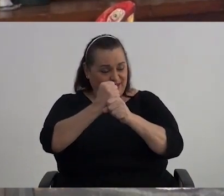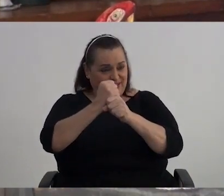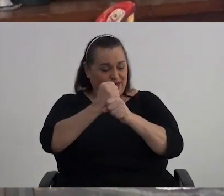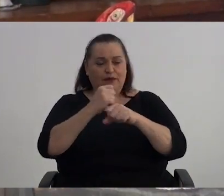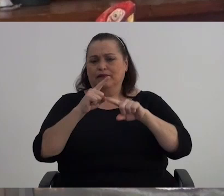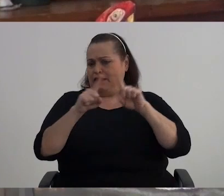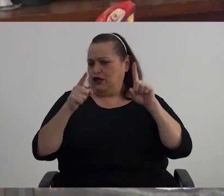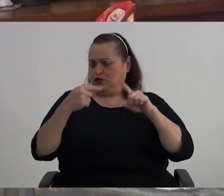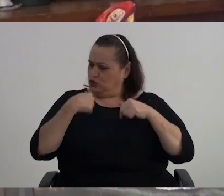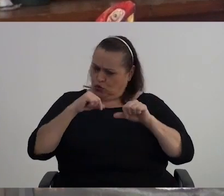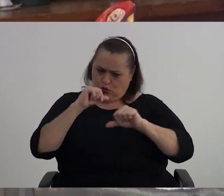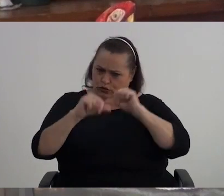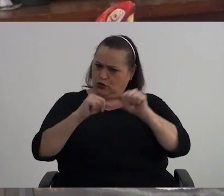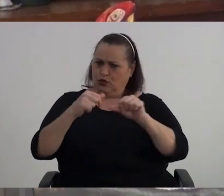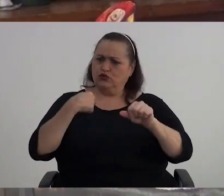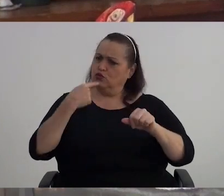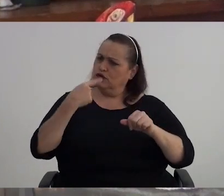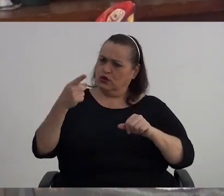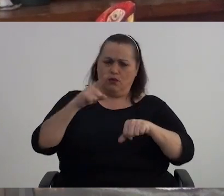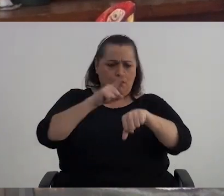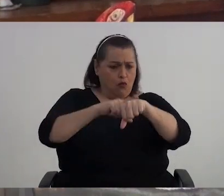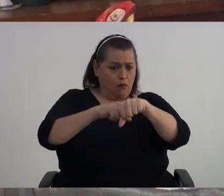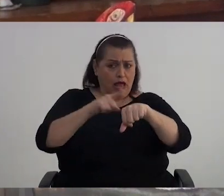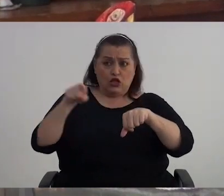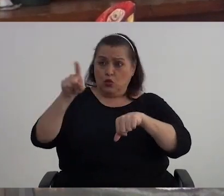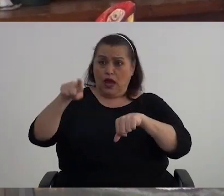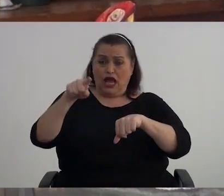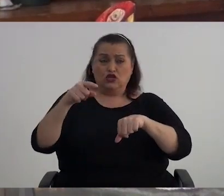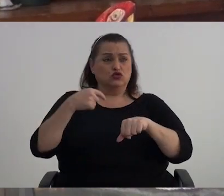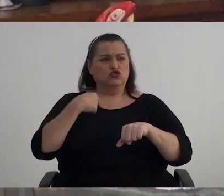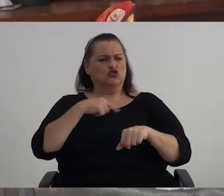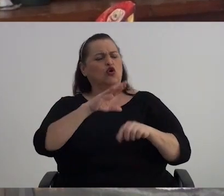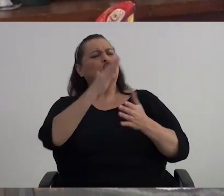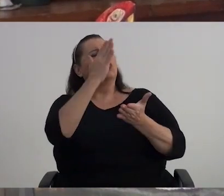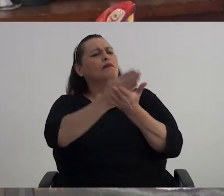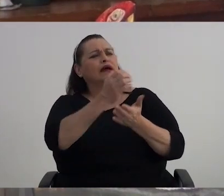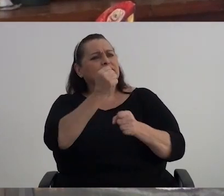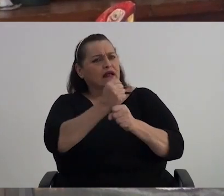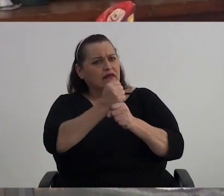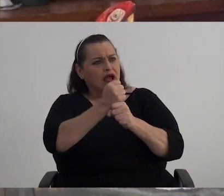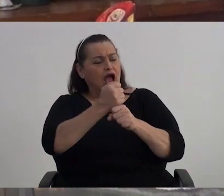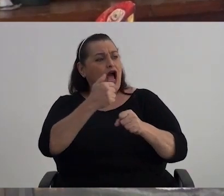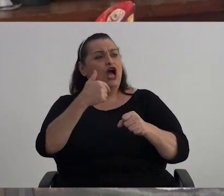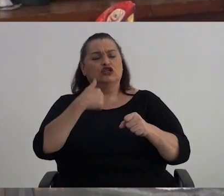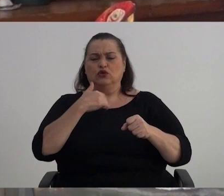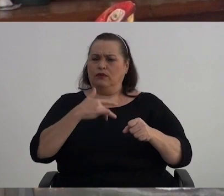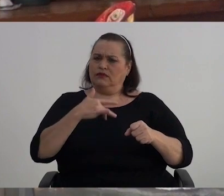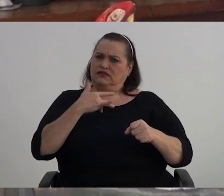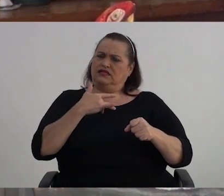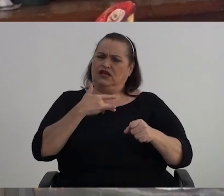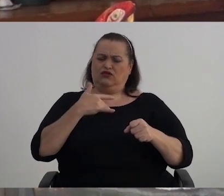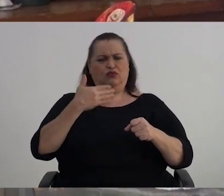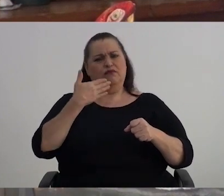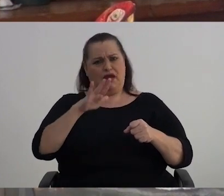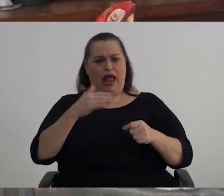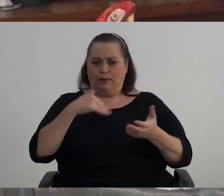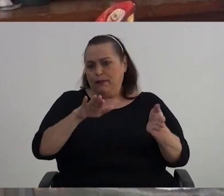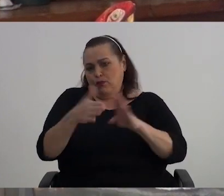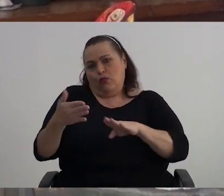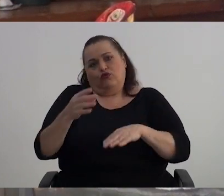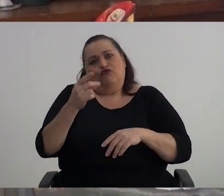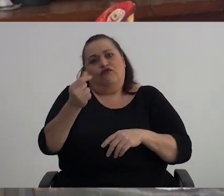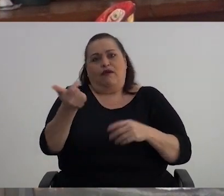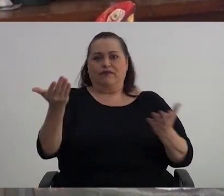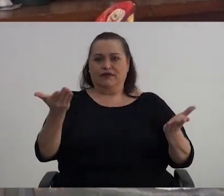Pero yo Yo les digo Que en el momento Que ellos No me dejen Ya tampoco Trabajar Entonces yo Me voy a sentir Entonces sí Me voy a morir Rápido